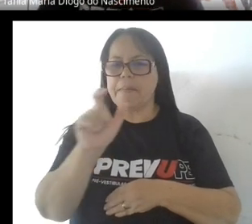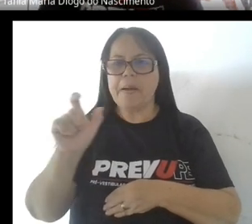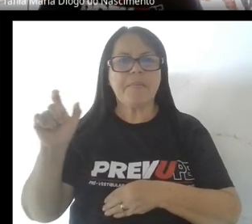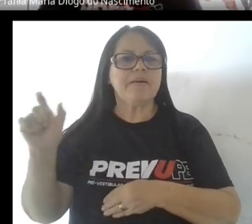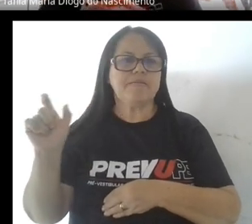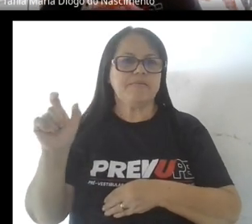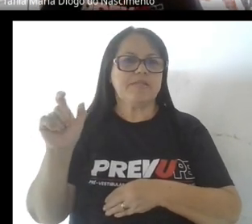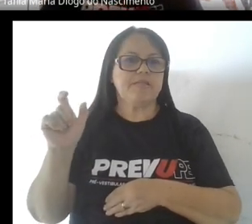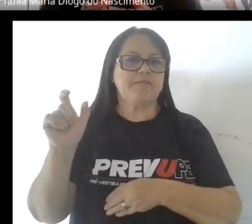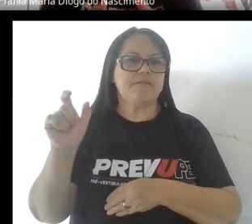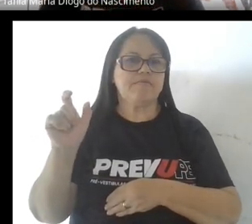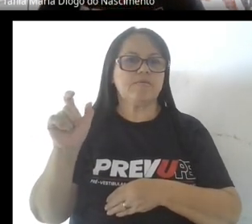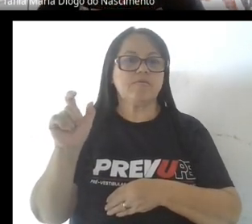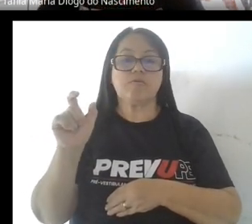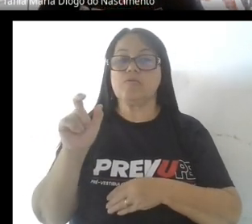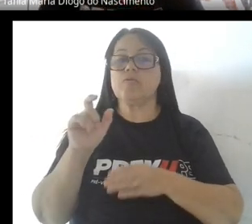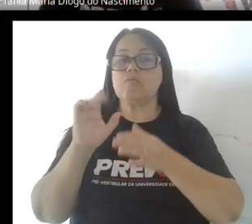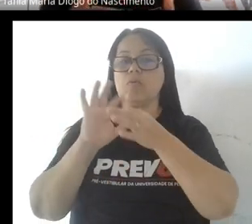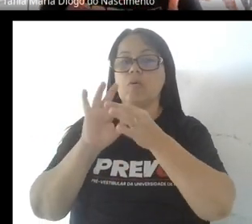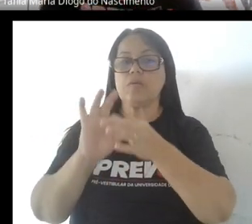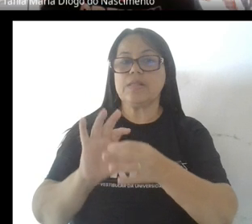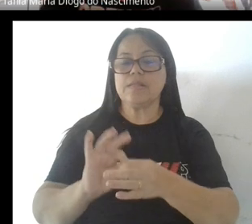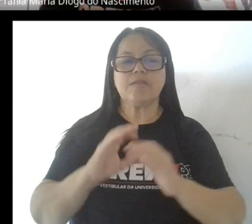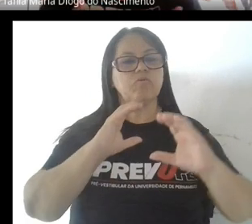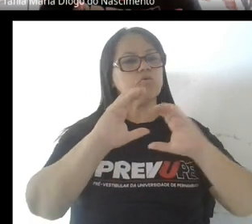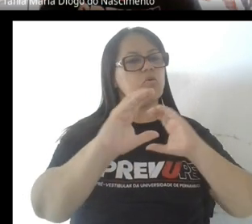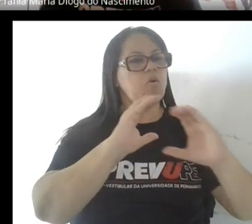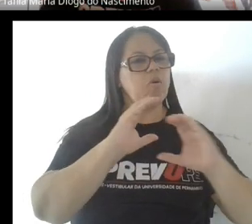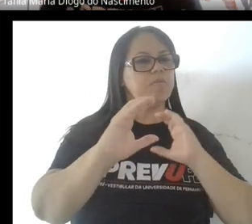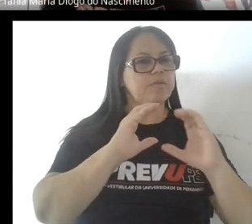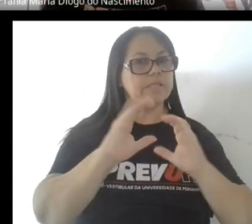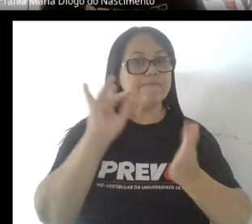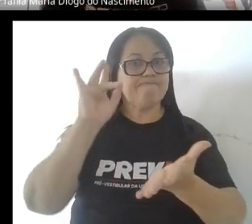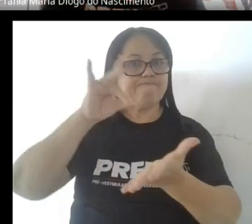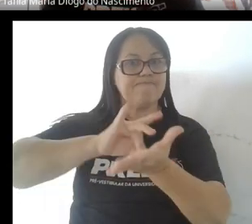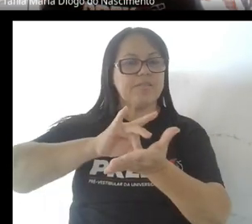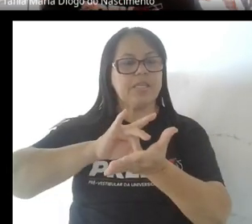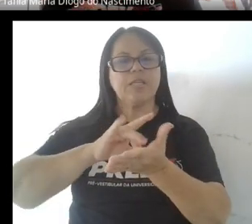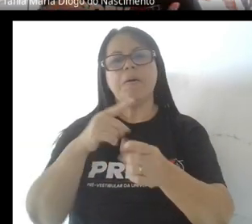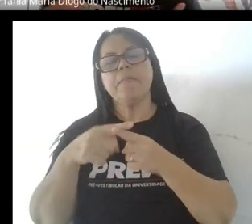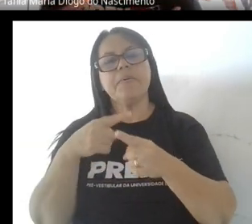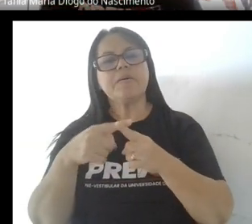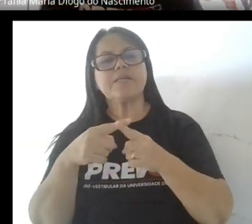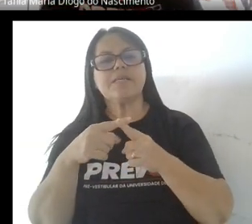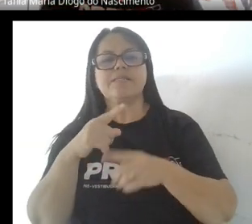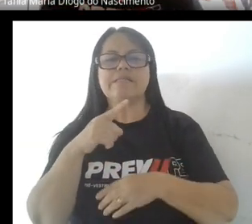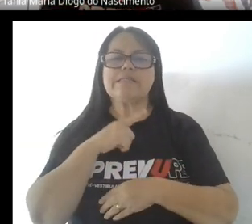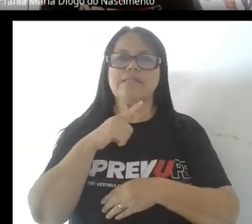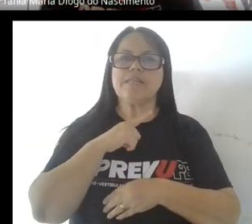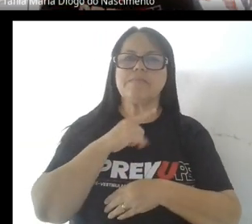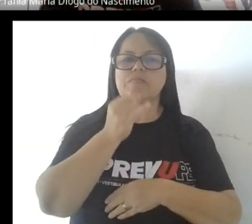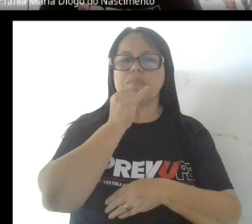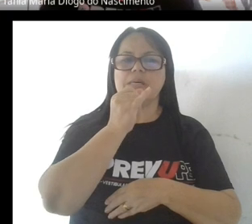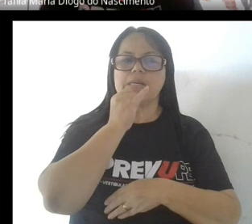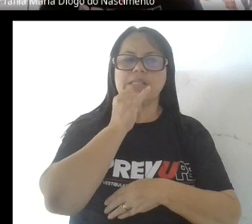en un contexto comunicativo de uso comunicativo real. Porque si tenemos un listado de